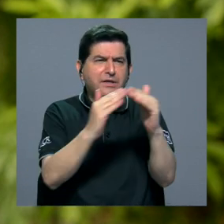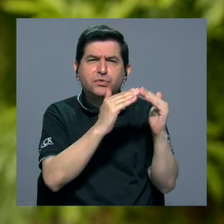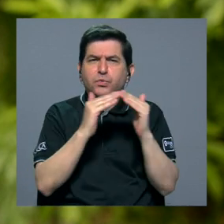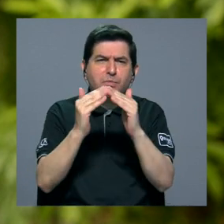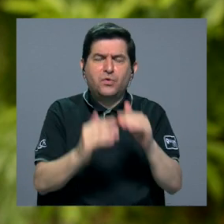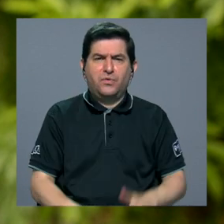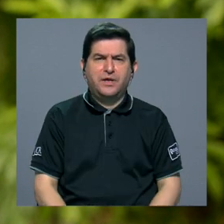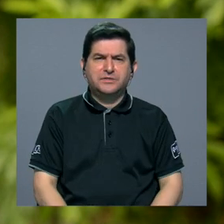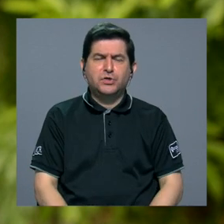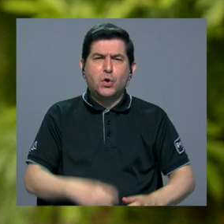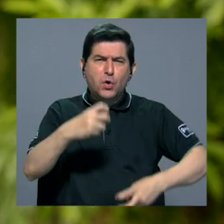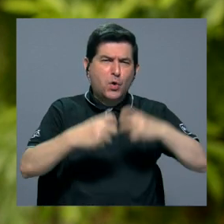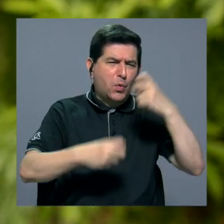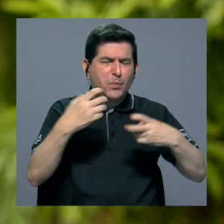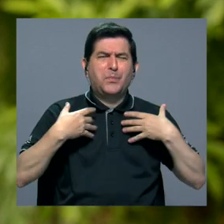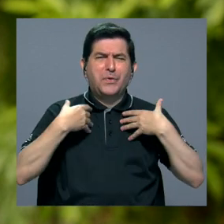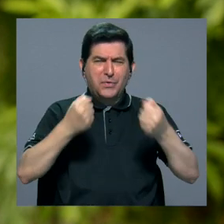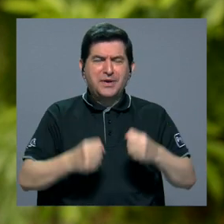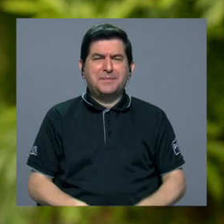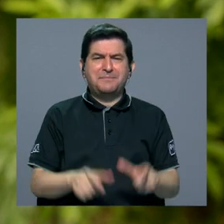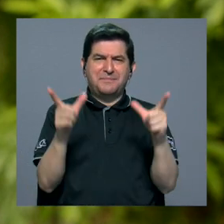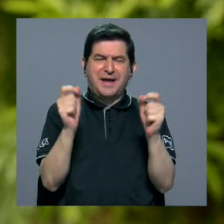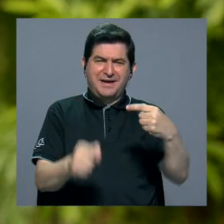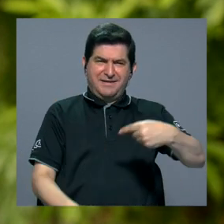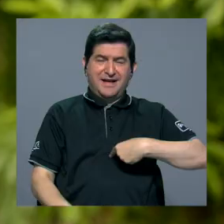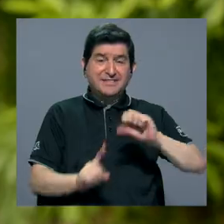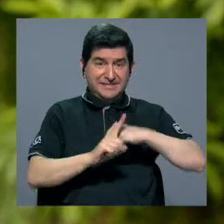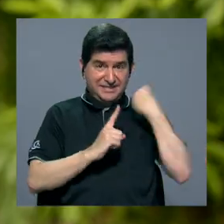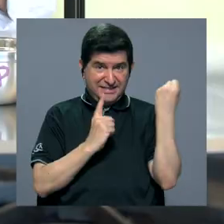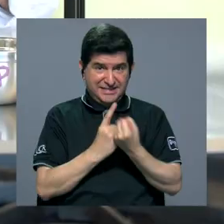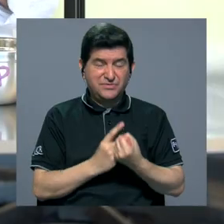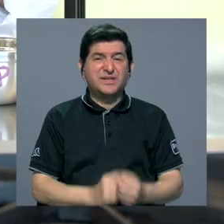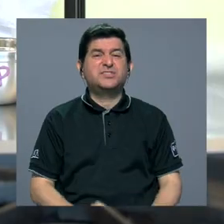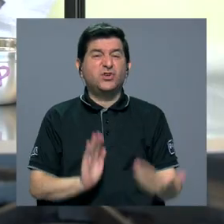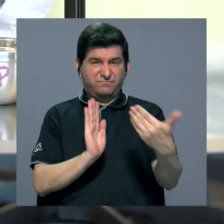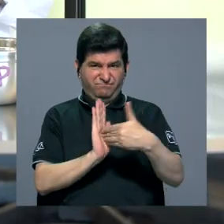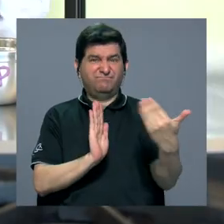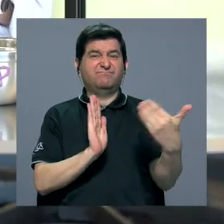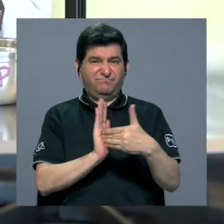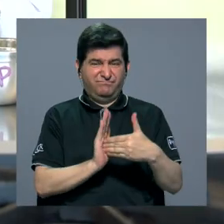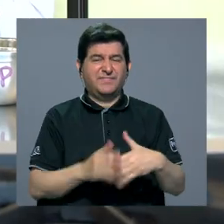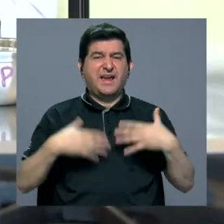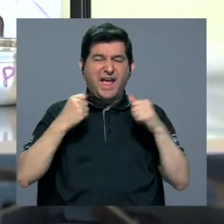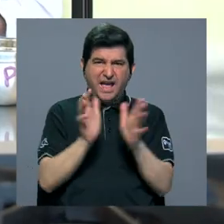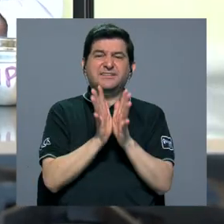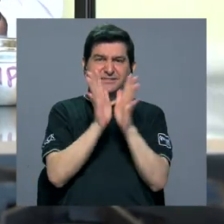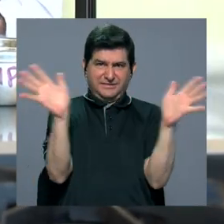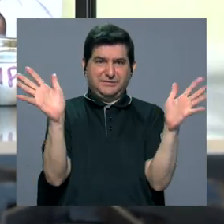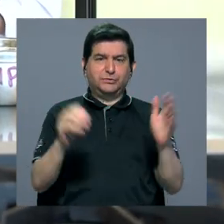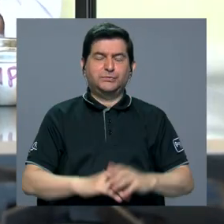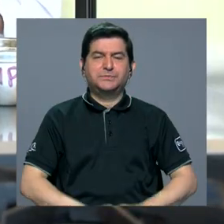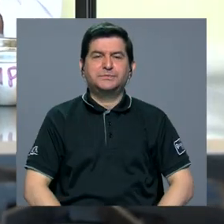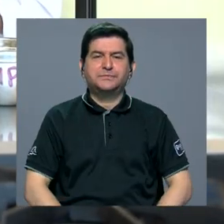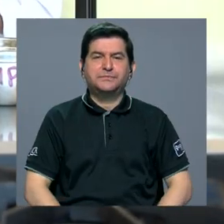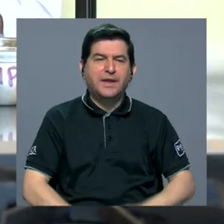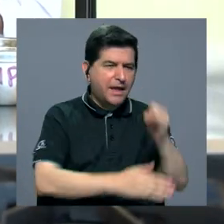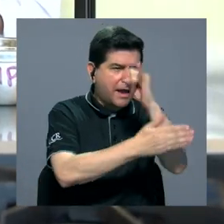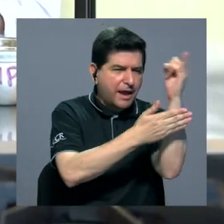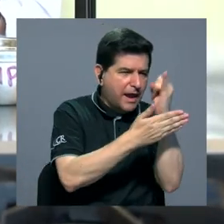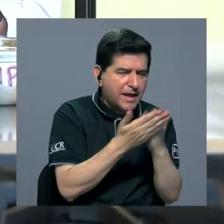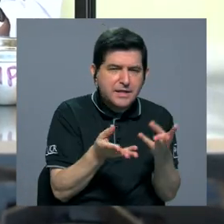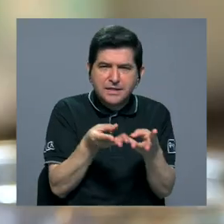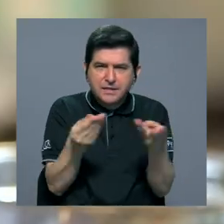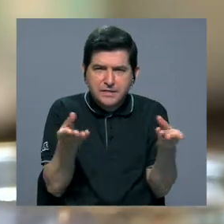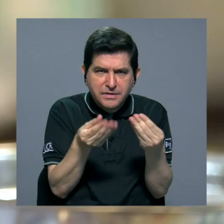que tiene una problemática de salud. El cáncer gástrico es una situación que nos aqueja a nivel de salud pública. El diseño del